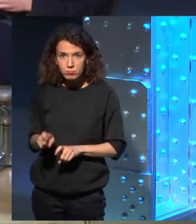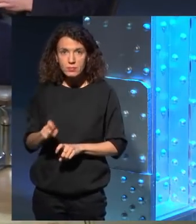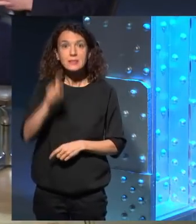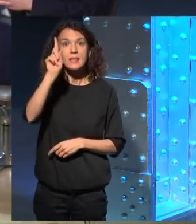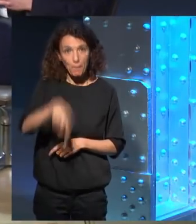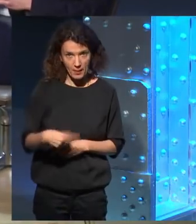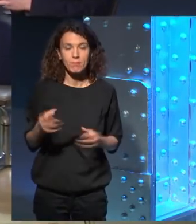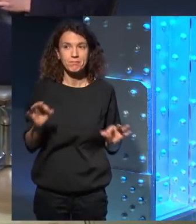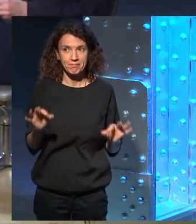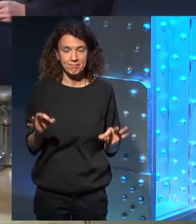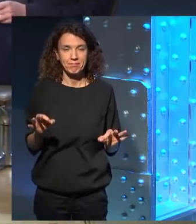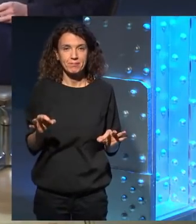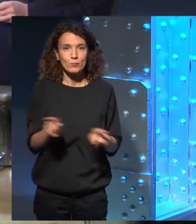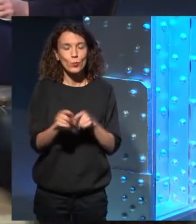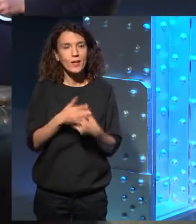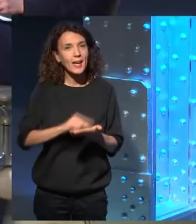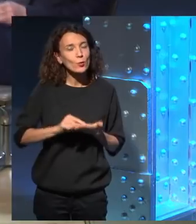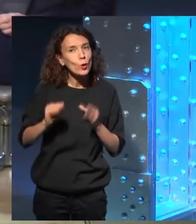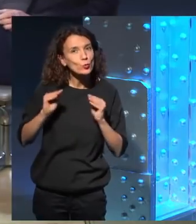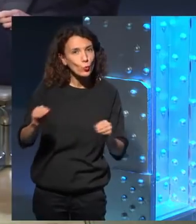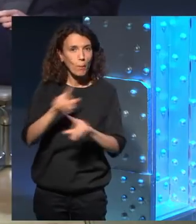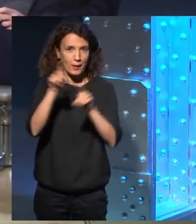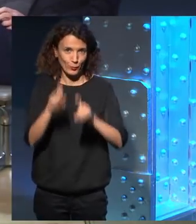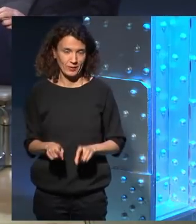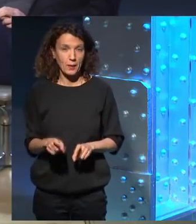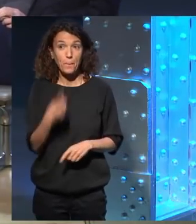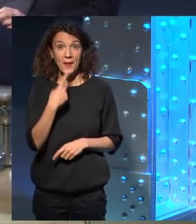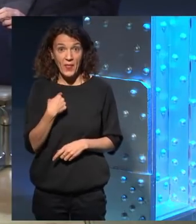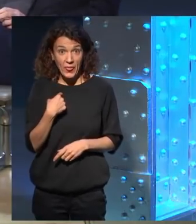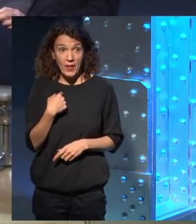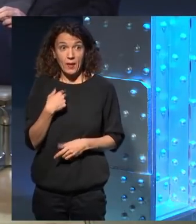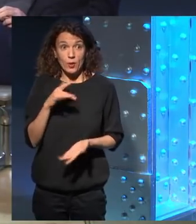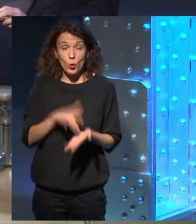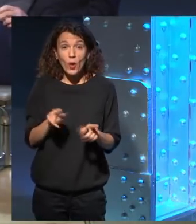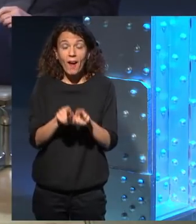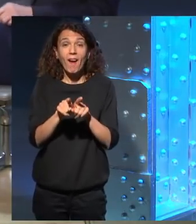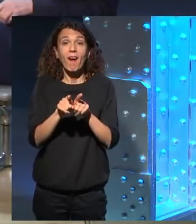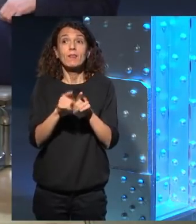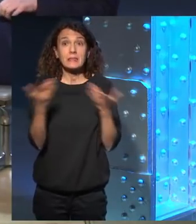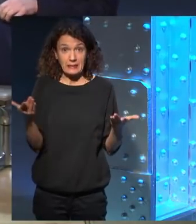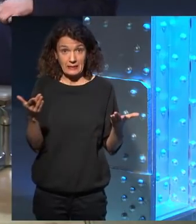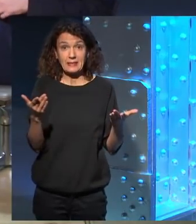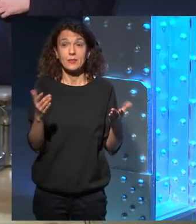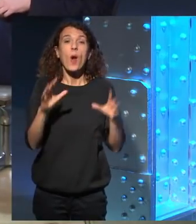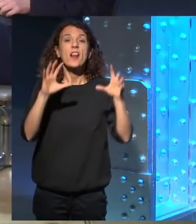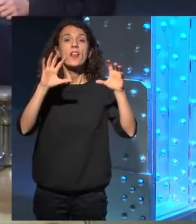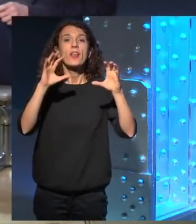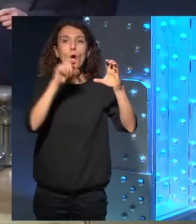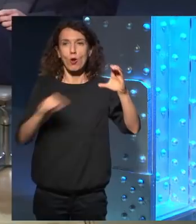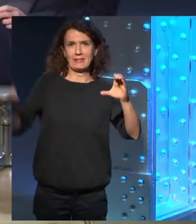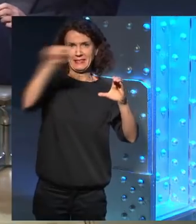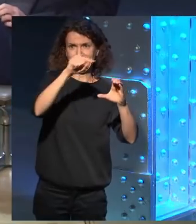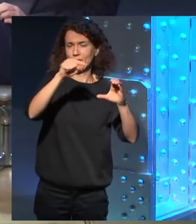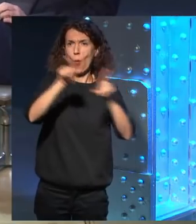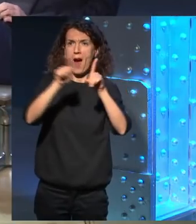escritura. Me dicen que se está retransmitiendo a los cinco continentes y parte del